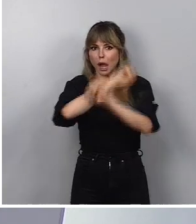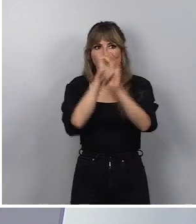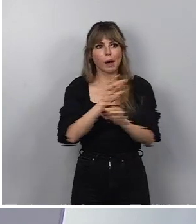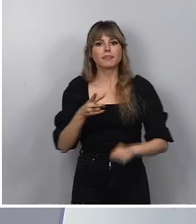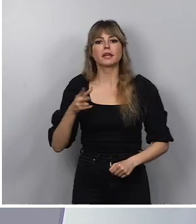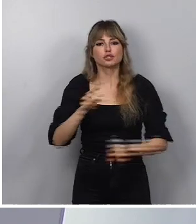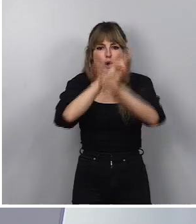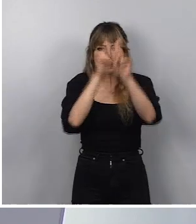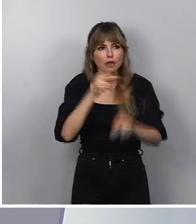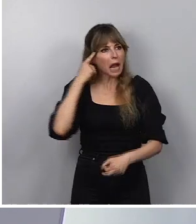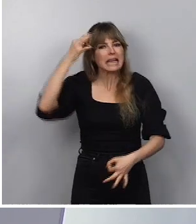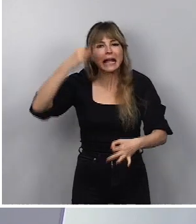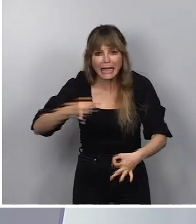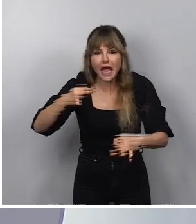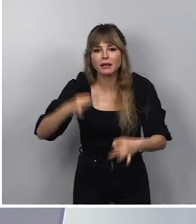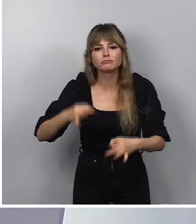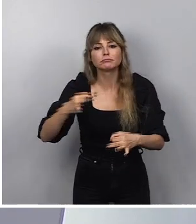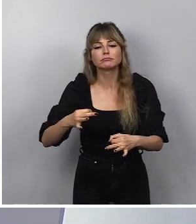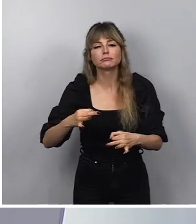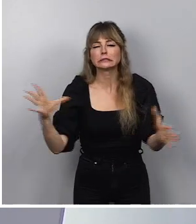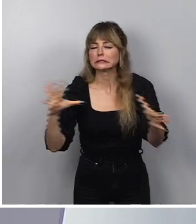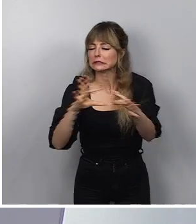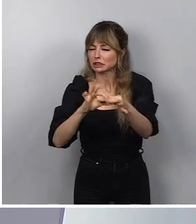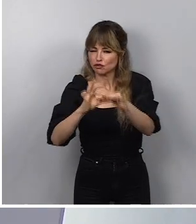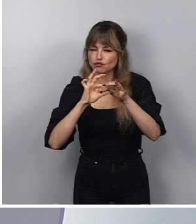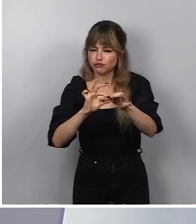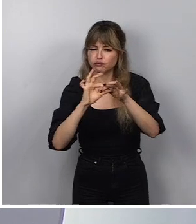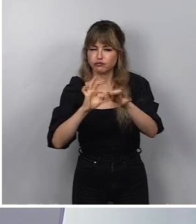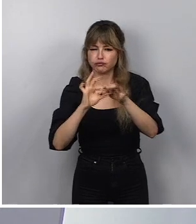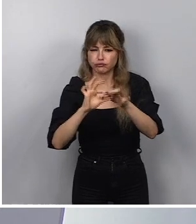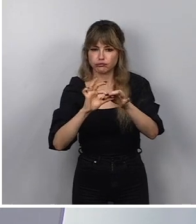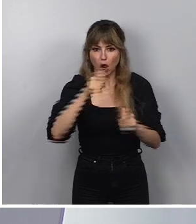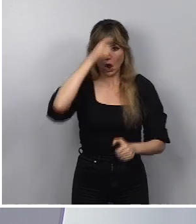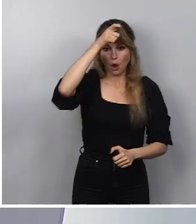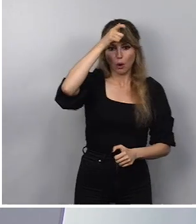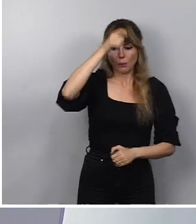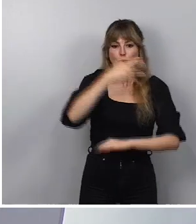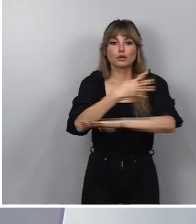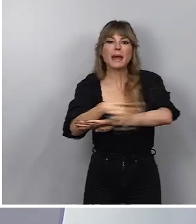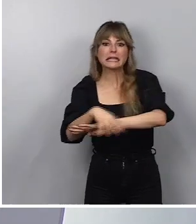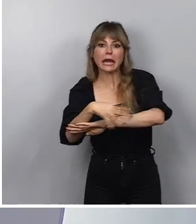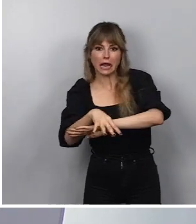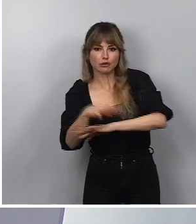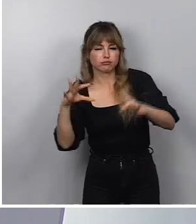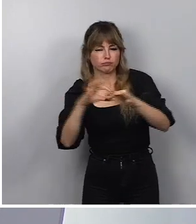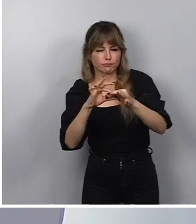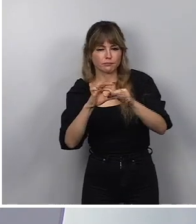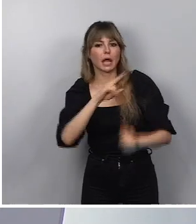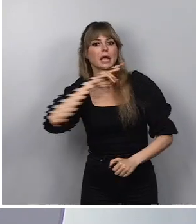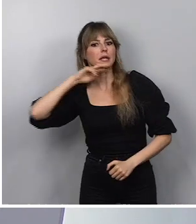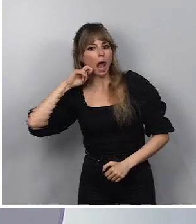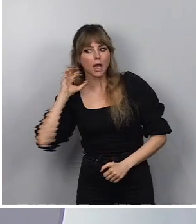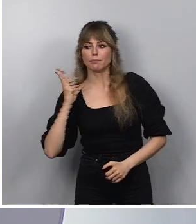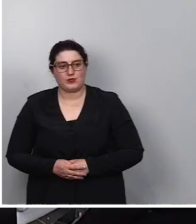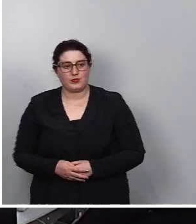en el derecho internacional, que mantiene estrechos vínculos con todo el espacio de los pueblos mediterráneos, también con Israel y